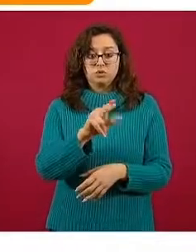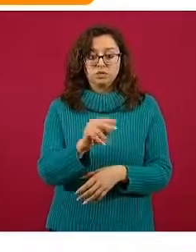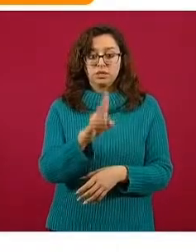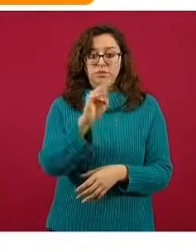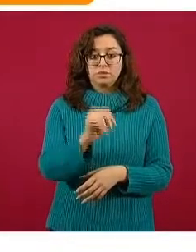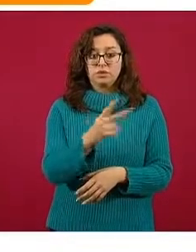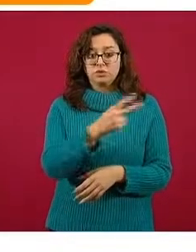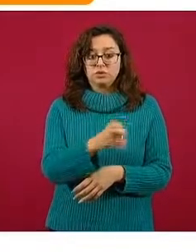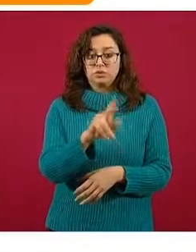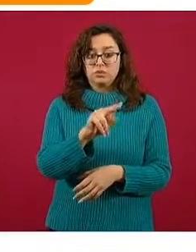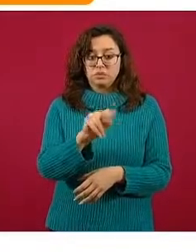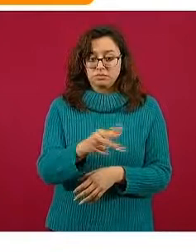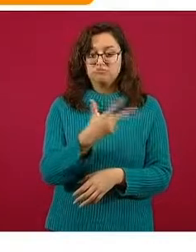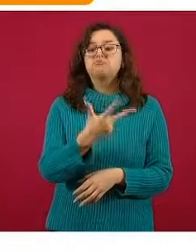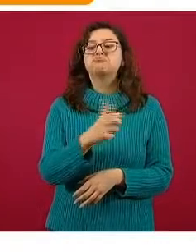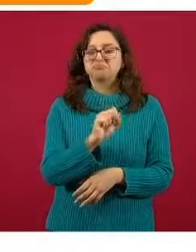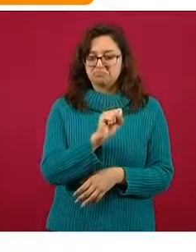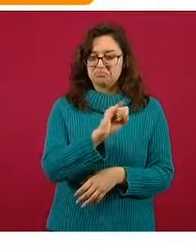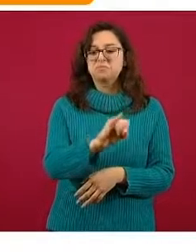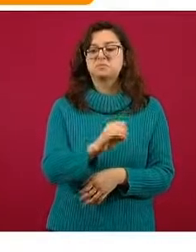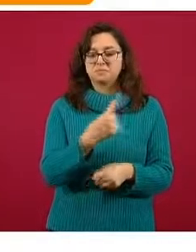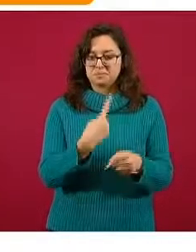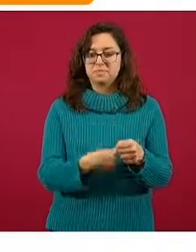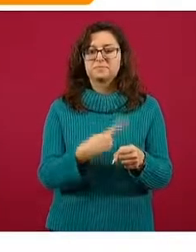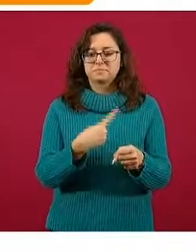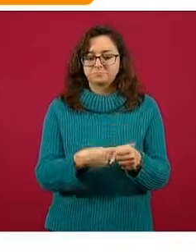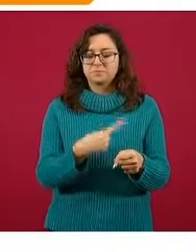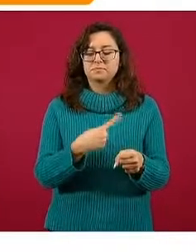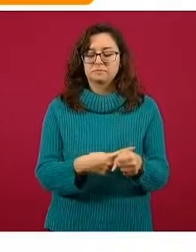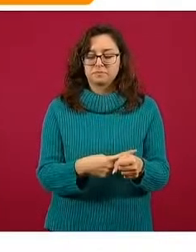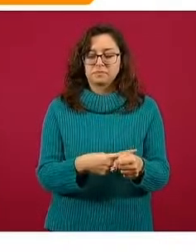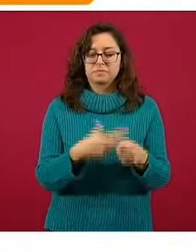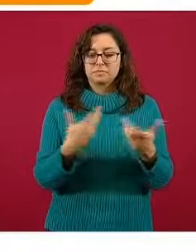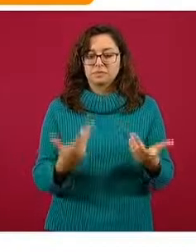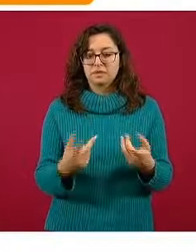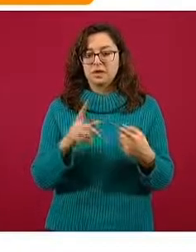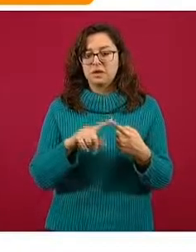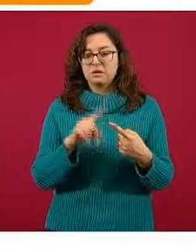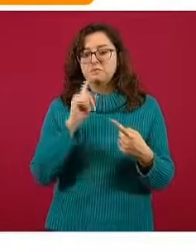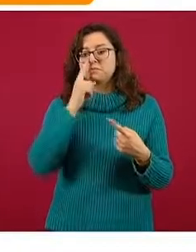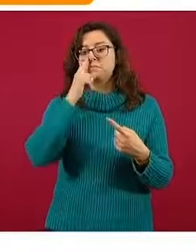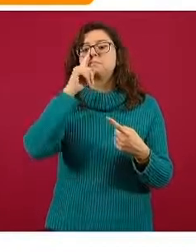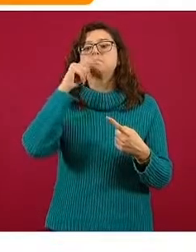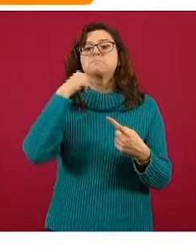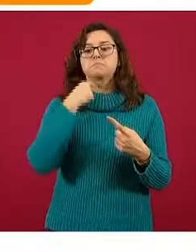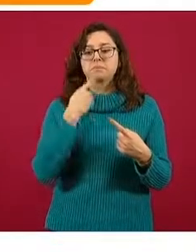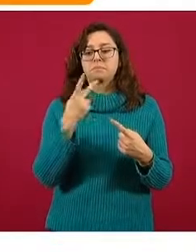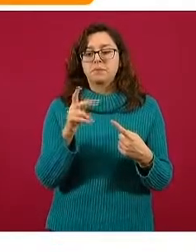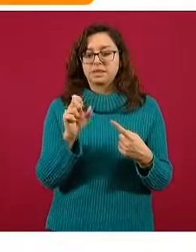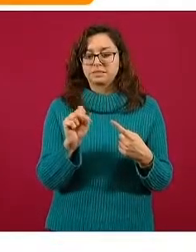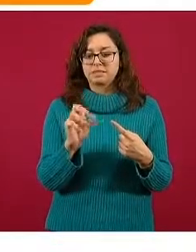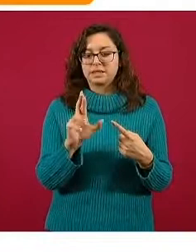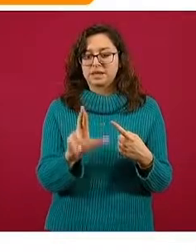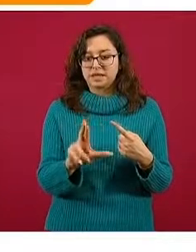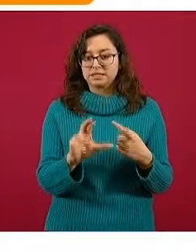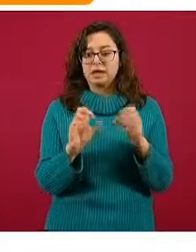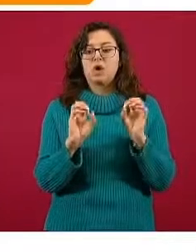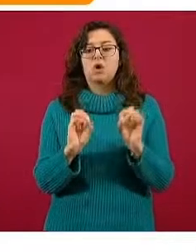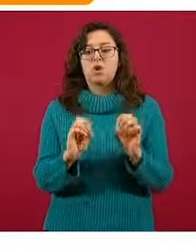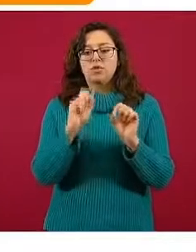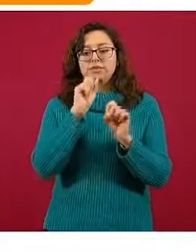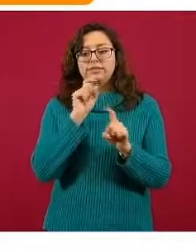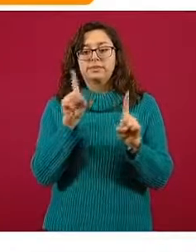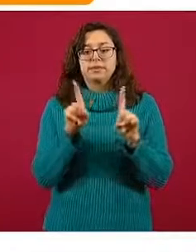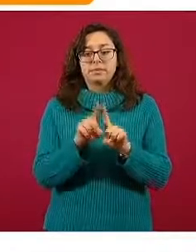con una prueba positiva, ya sea a la prueba PCR y como ya conocemos todos, también se está